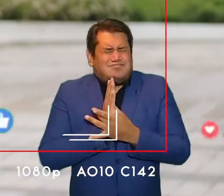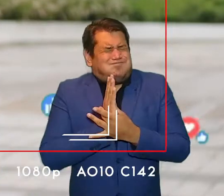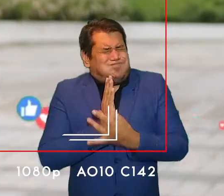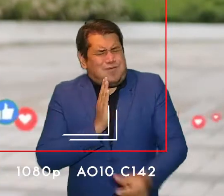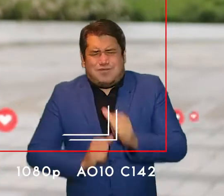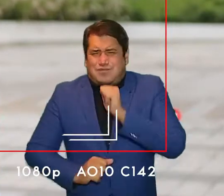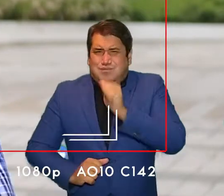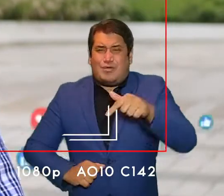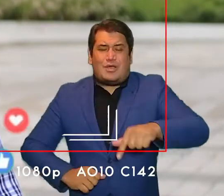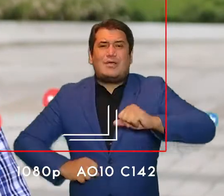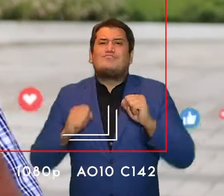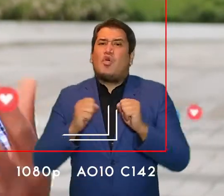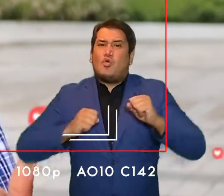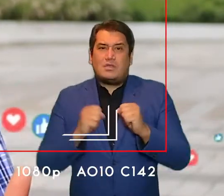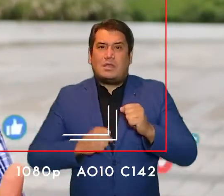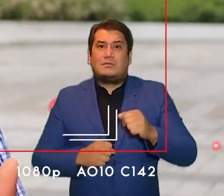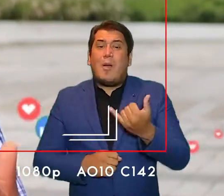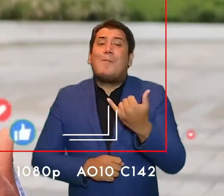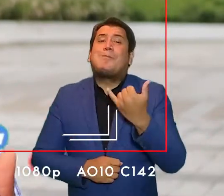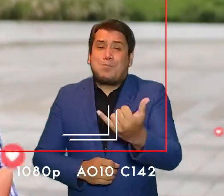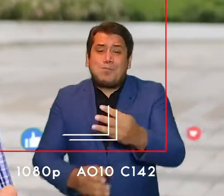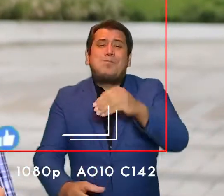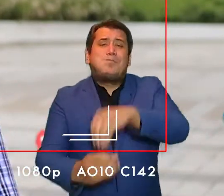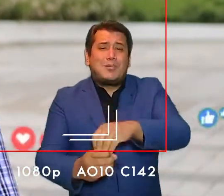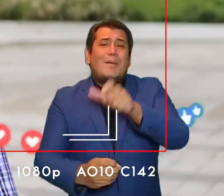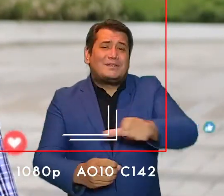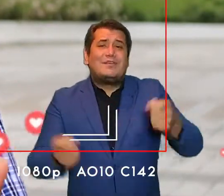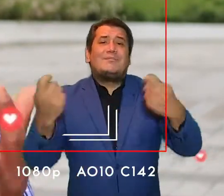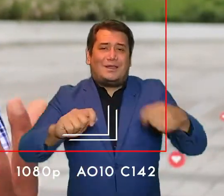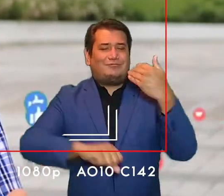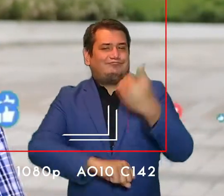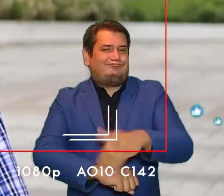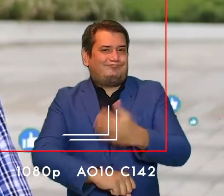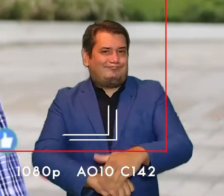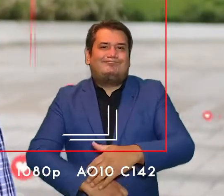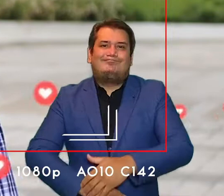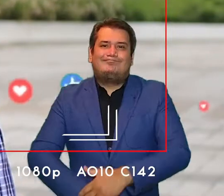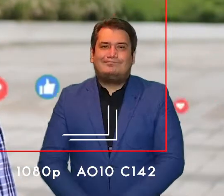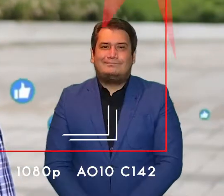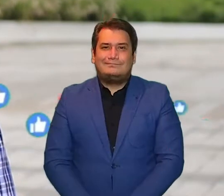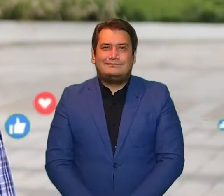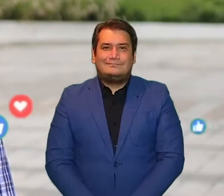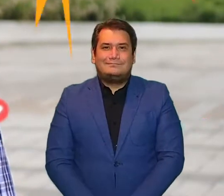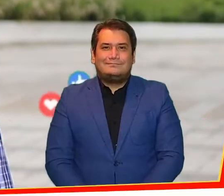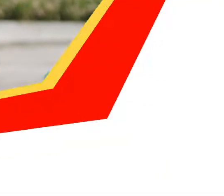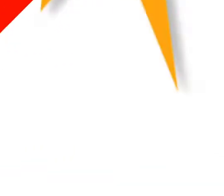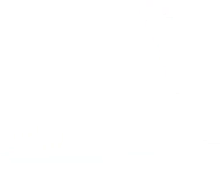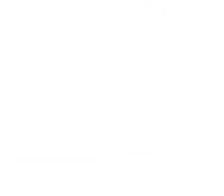vulnerable de la ciudad, donde está inmersa nuestra población de vendedores informales.